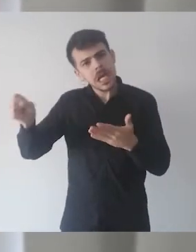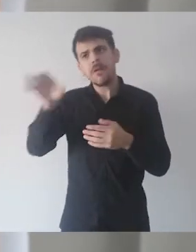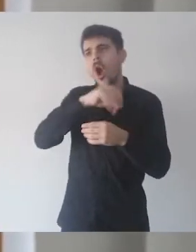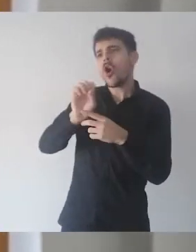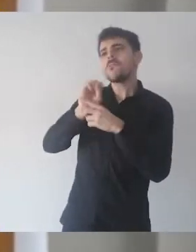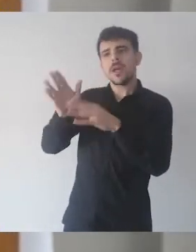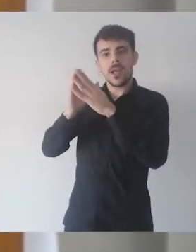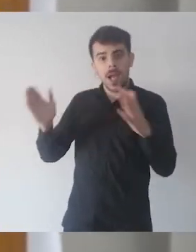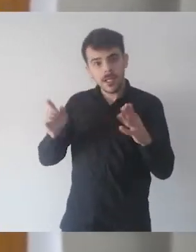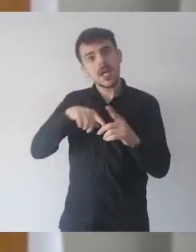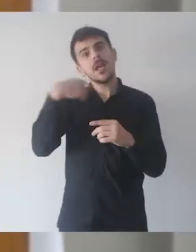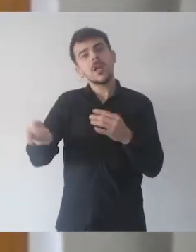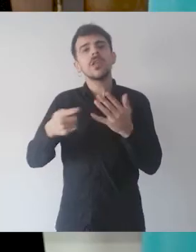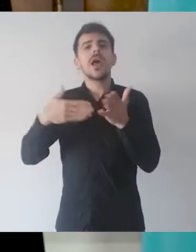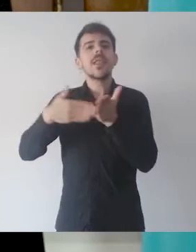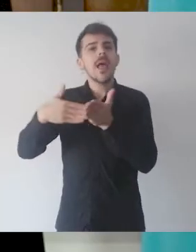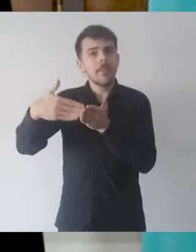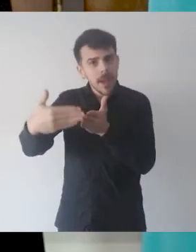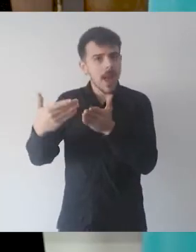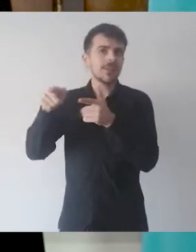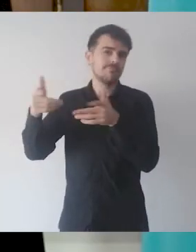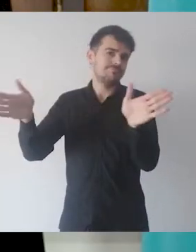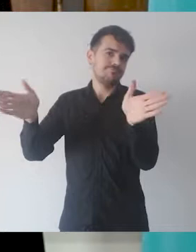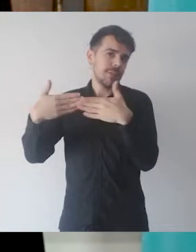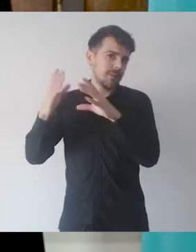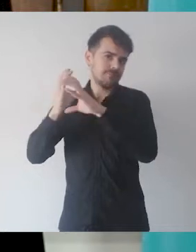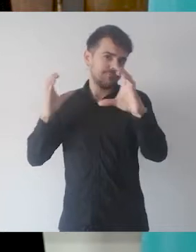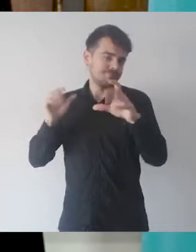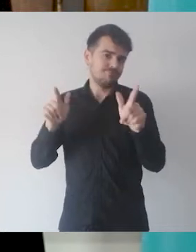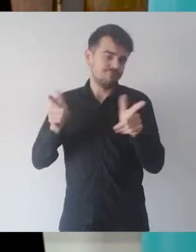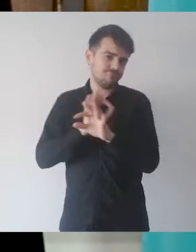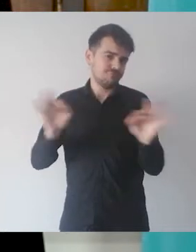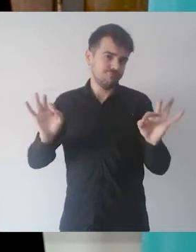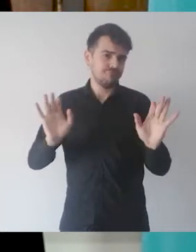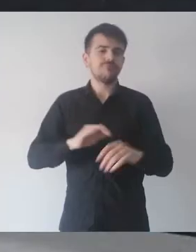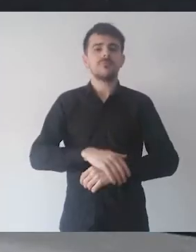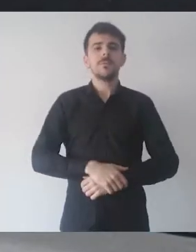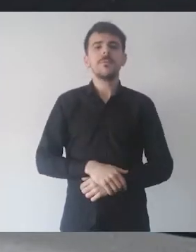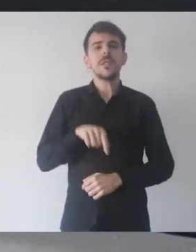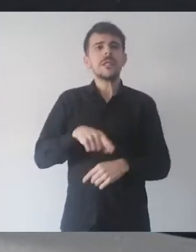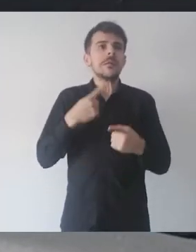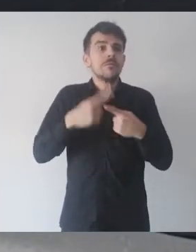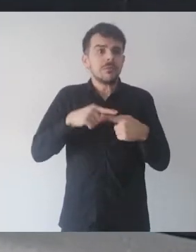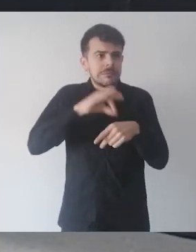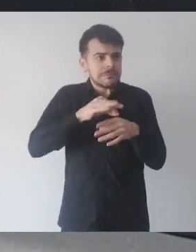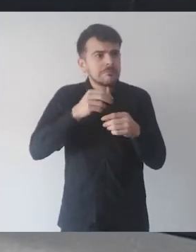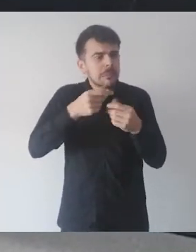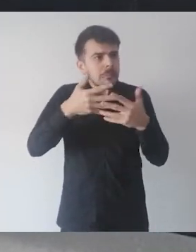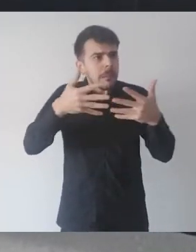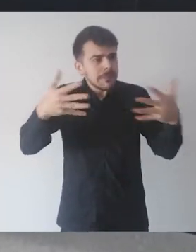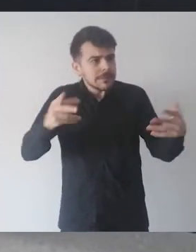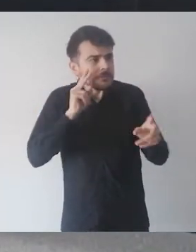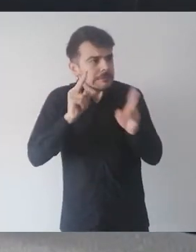transporte interurbano de pasajeros. Ante el avance de los contagios, se pide a los vecinos extremar